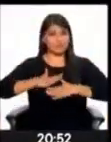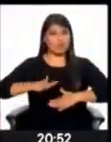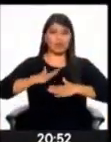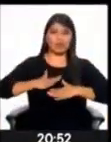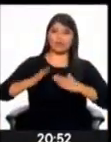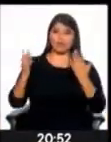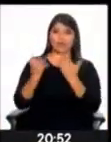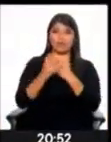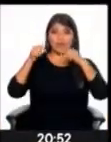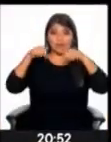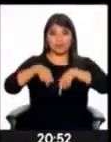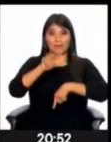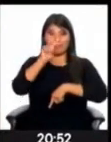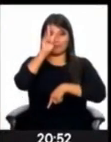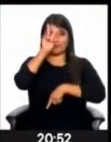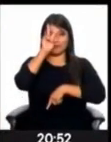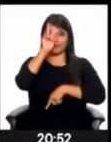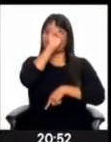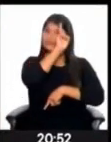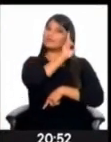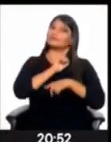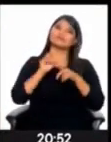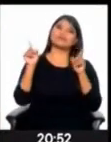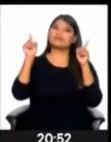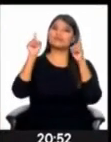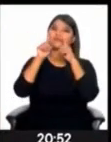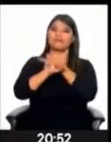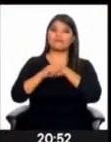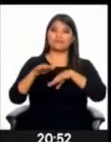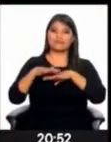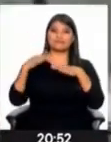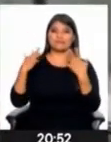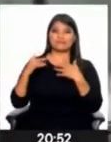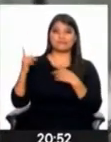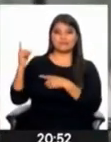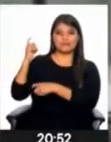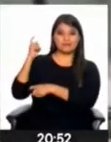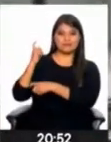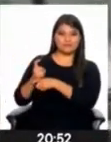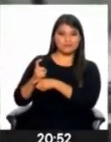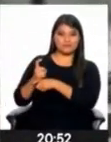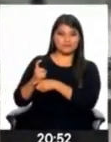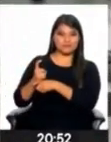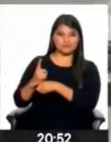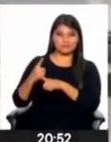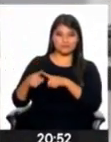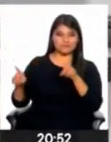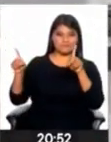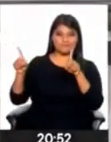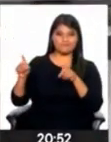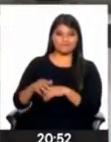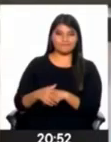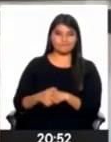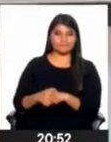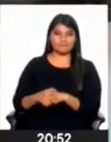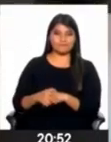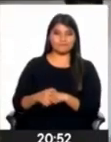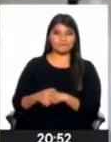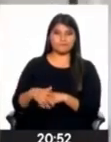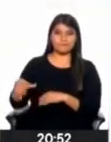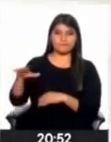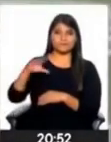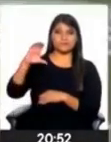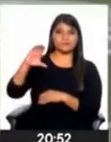Lamentablemente en nuestro país las cifras nos hablan de una realidad muy diferente. Según el Centro de